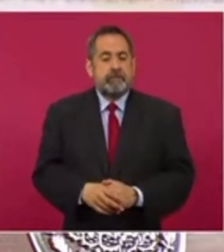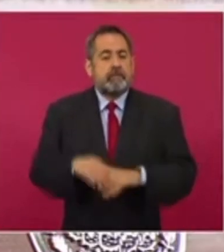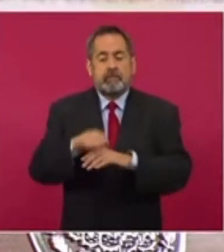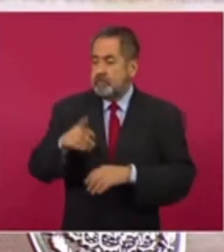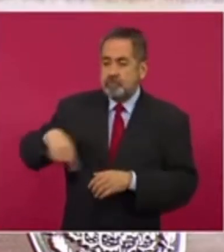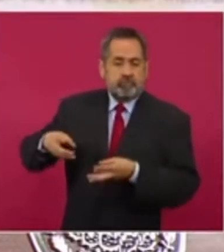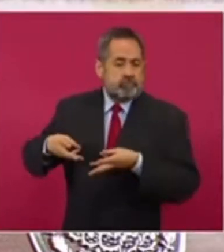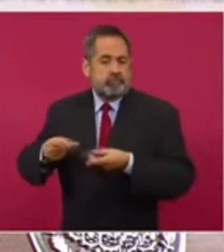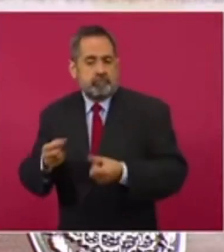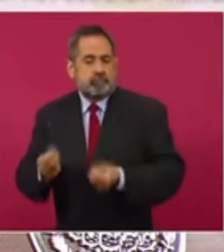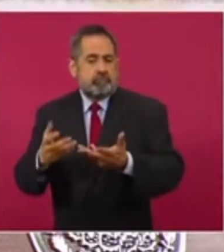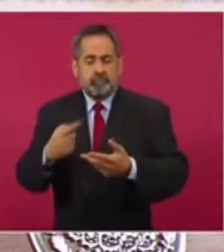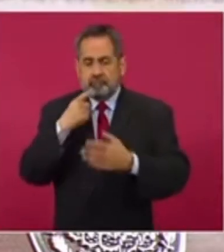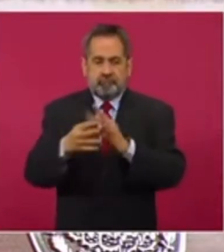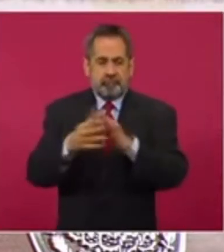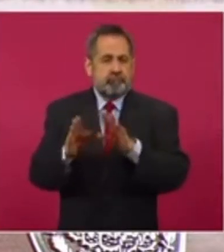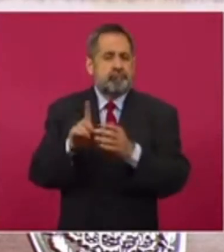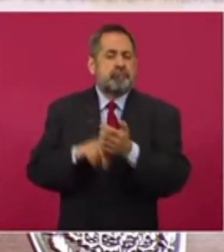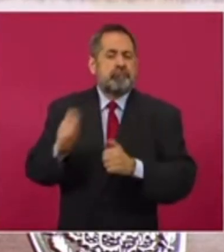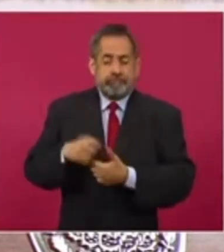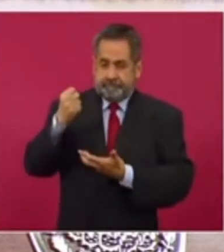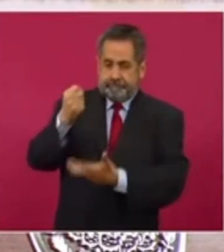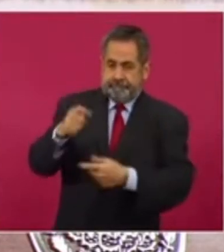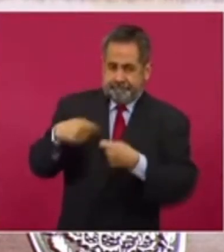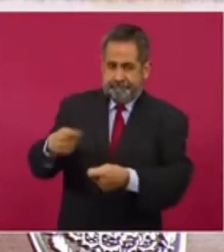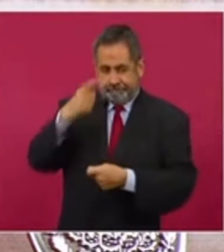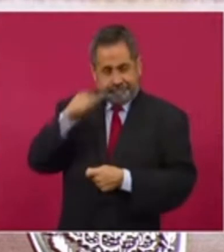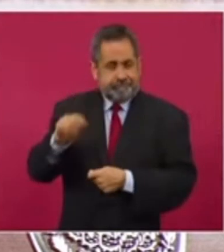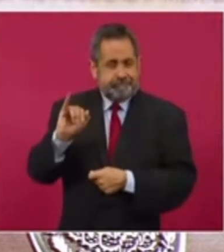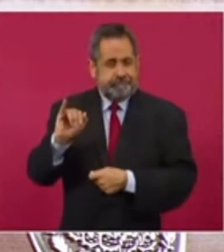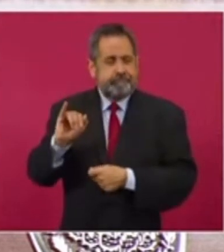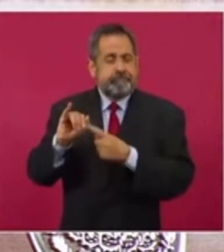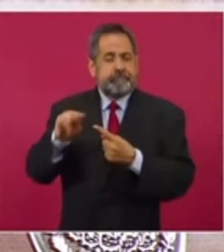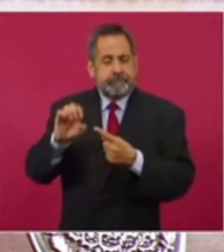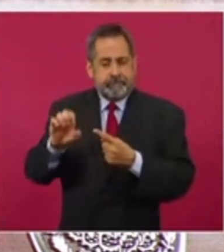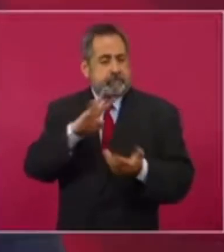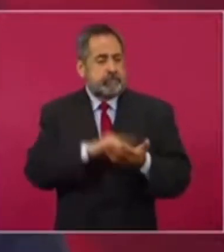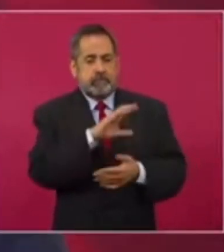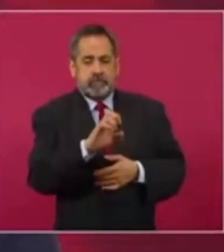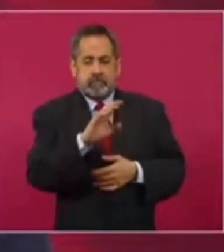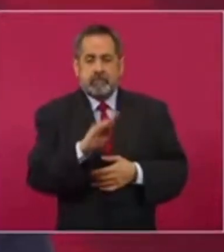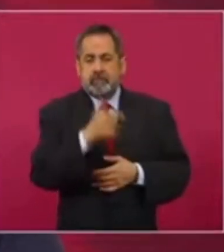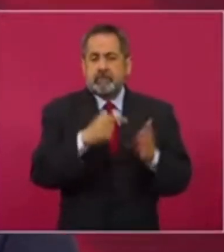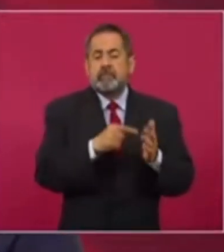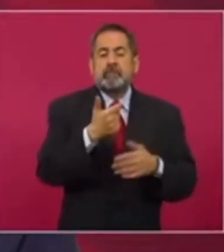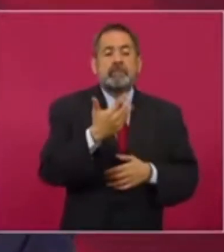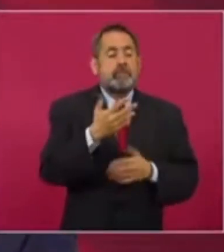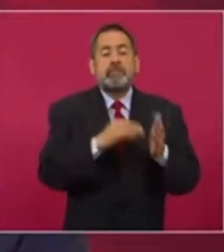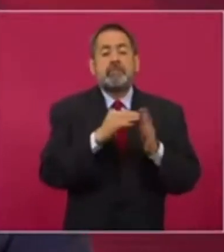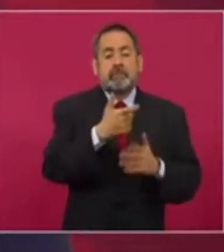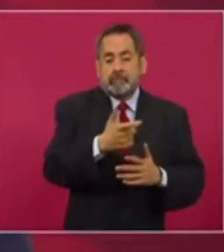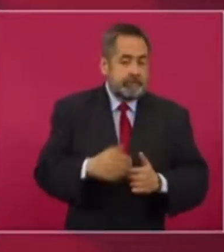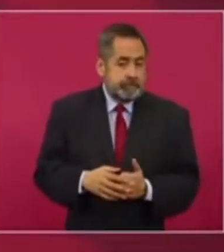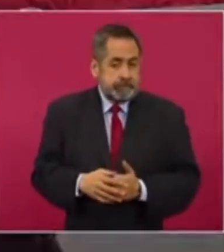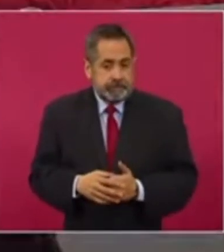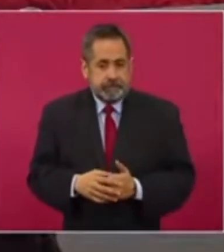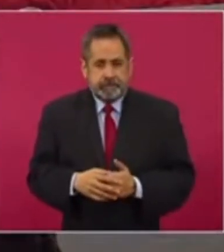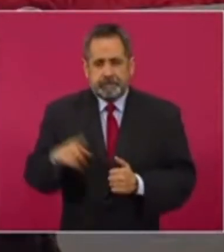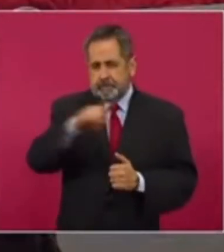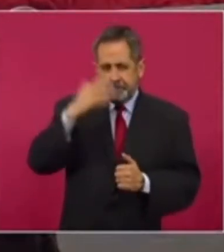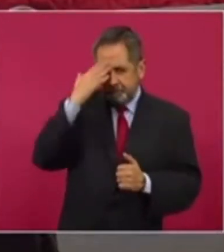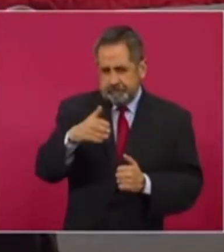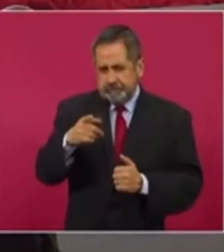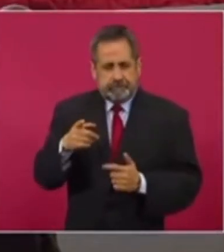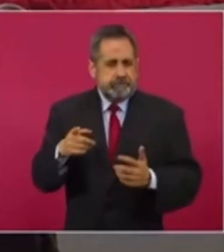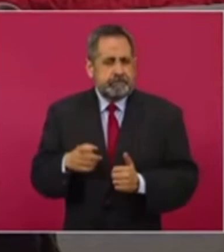en cuanto al gasto de operación, mencionar que el presupuesto aprobado del gasto de operación para el INE asciende a 4.596.5 millones de pesos. Digamos, como